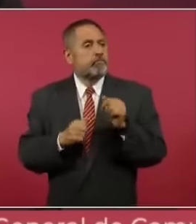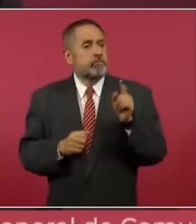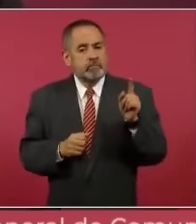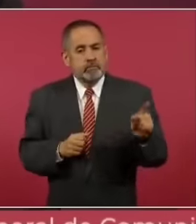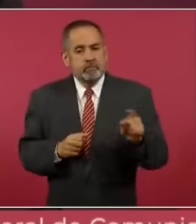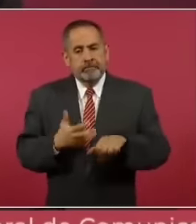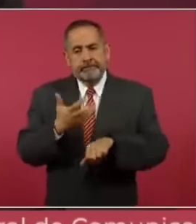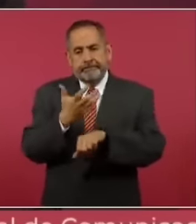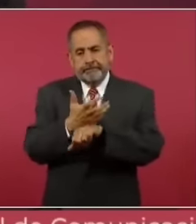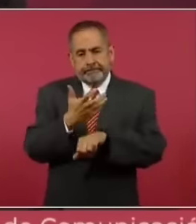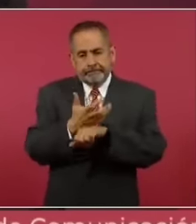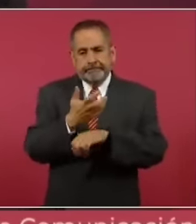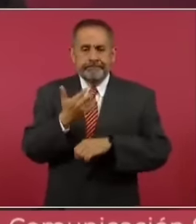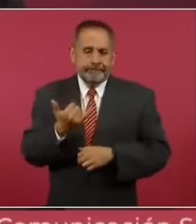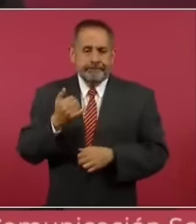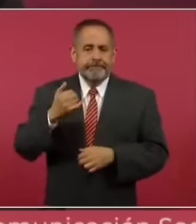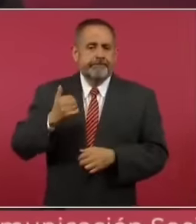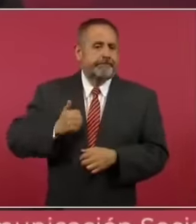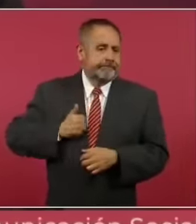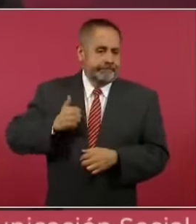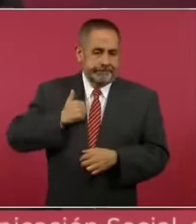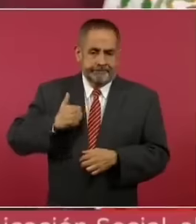Estados Unidos y con Canadá.